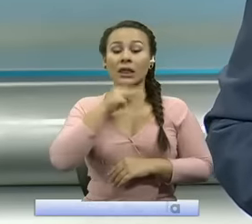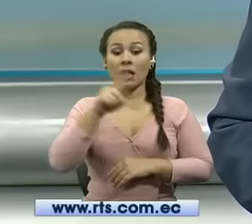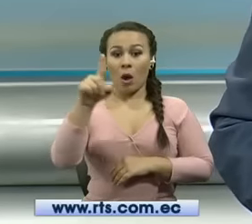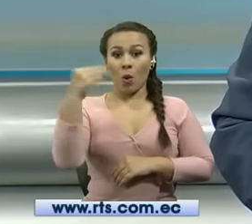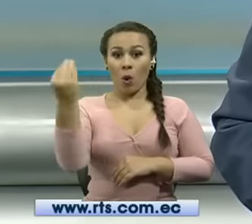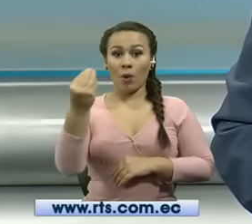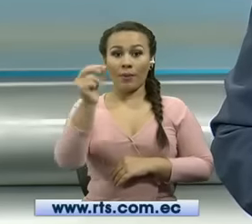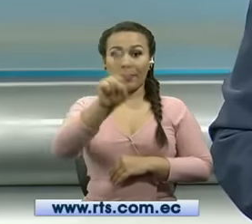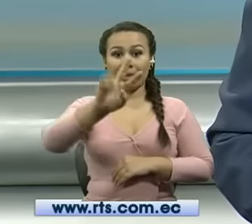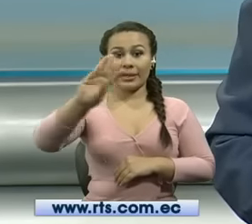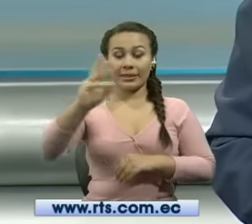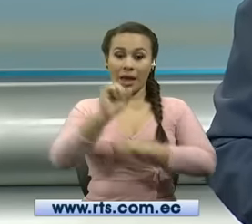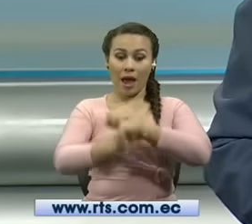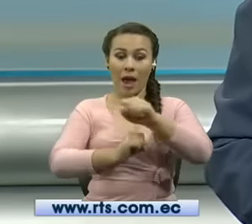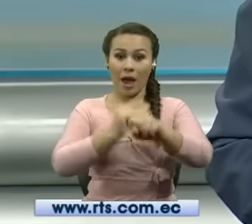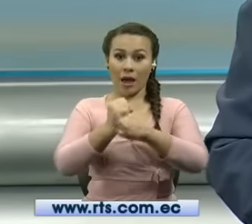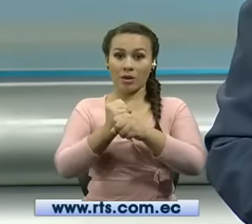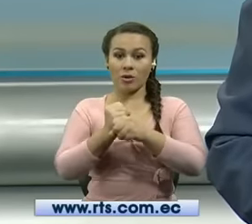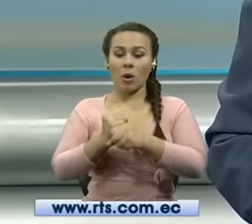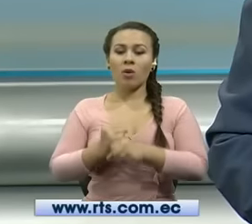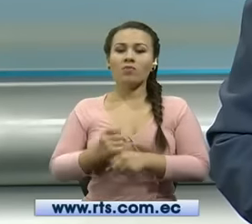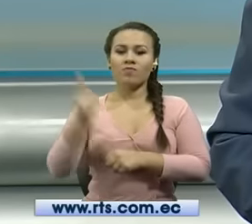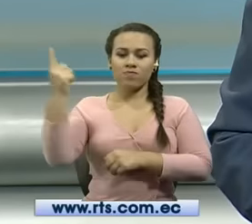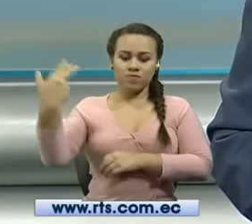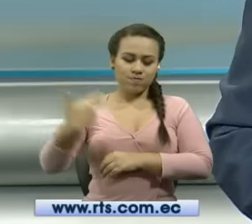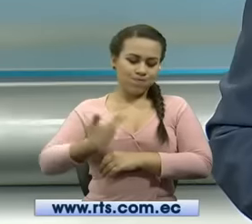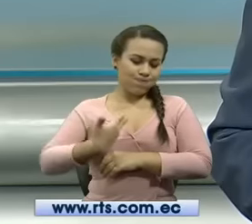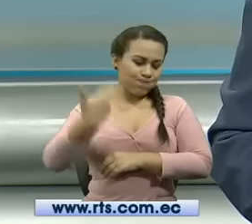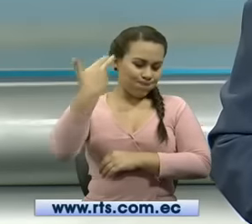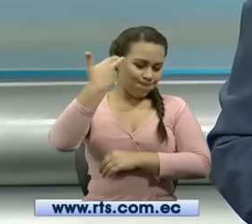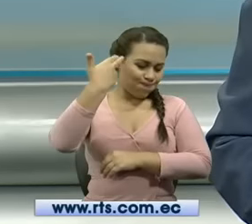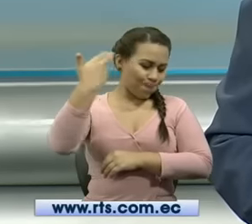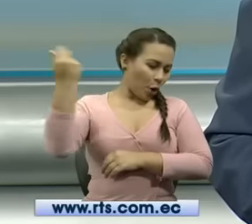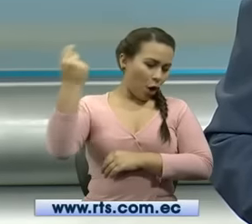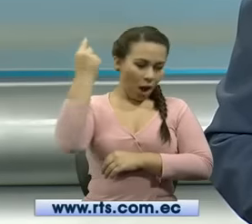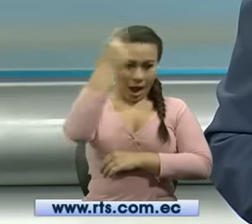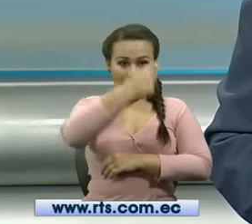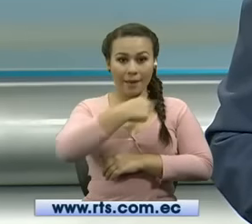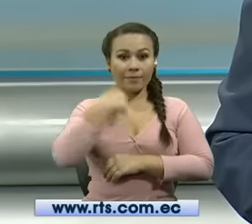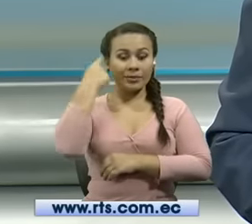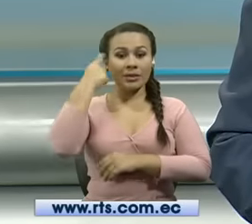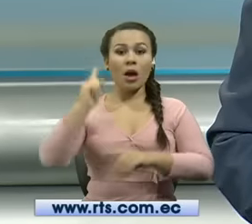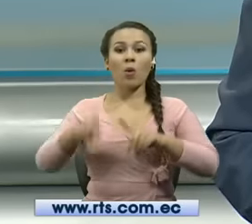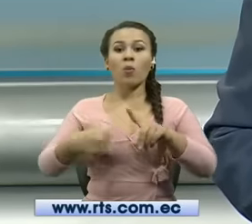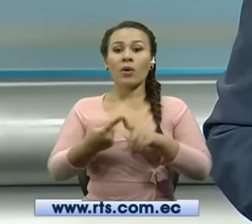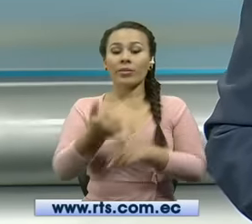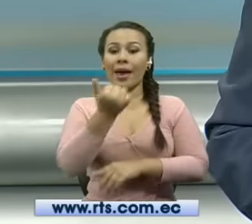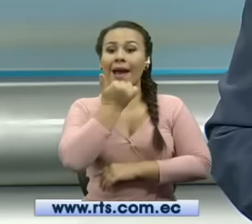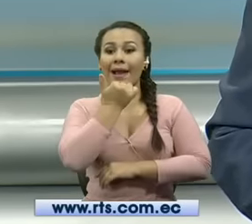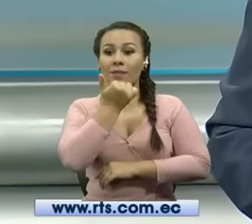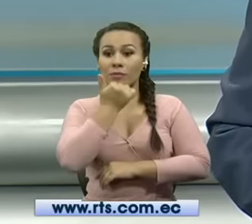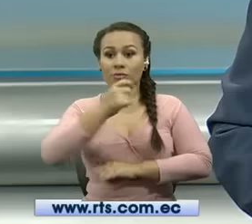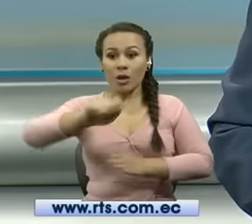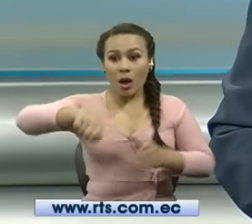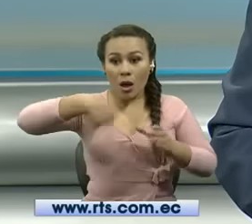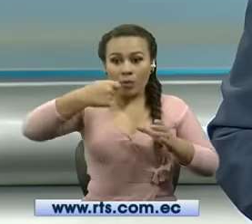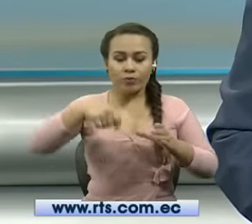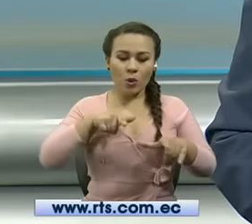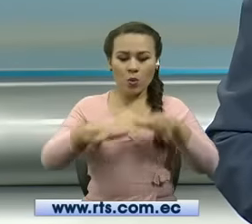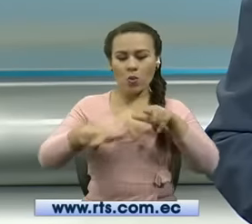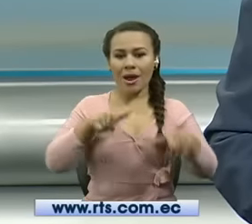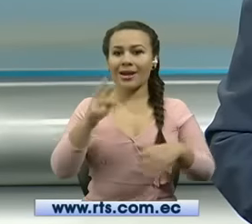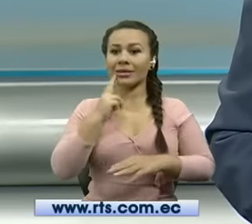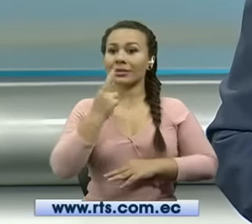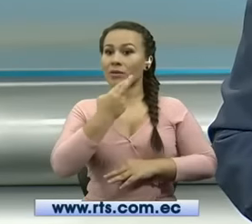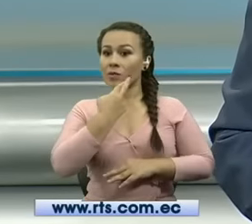de 26 años de edad aproximadamente recibió un balazo en la cabeza mientras almorzaba en un comedor de la localidad